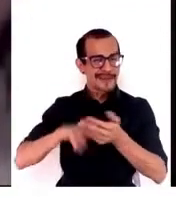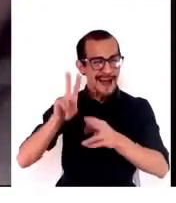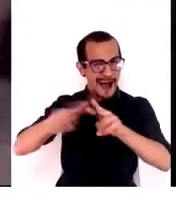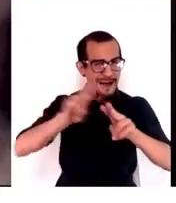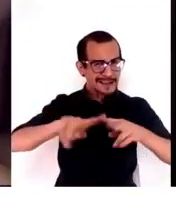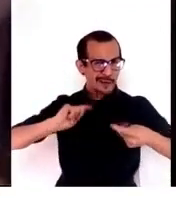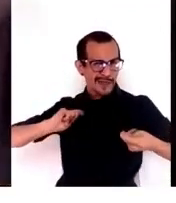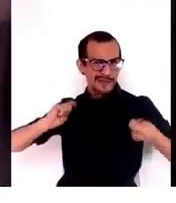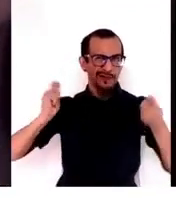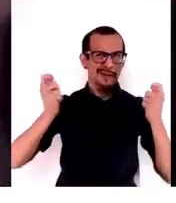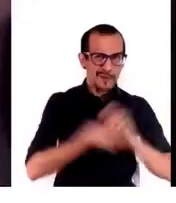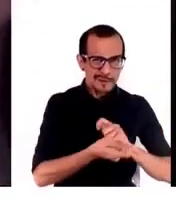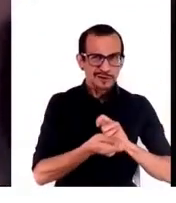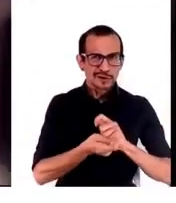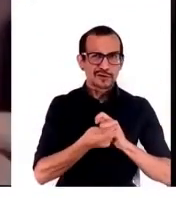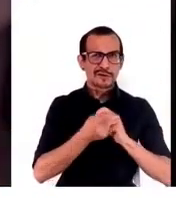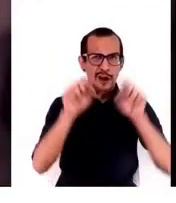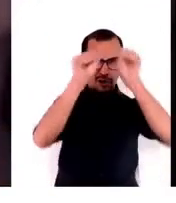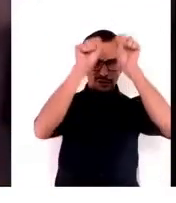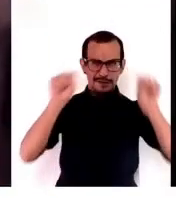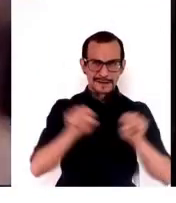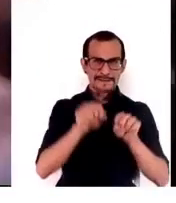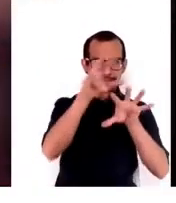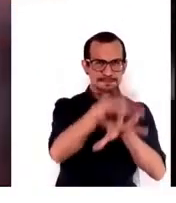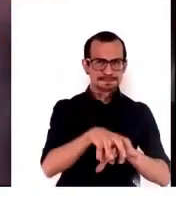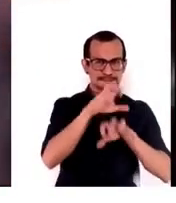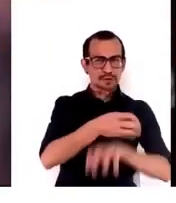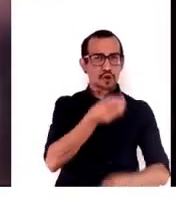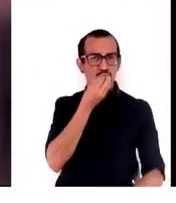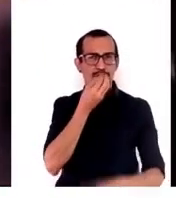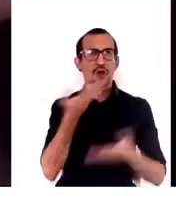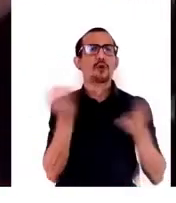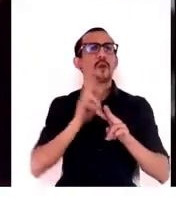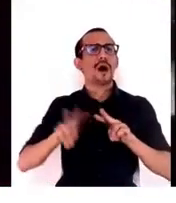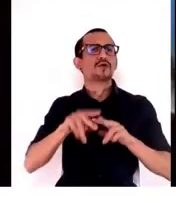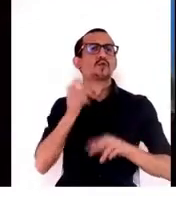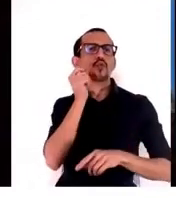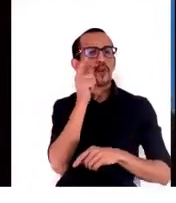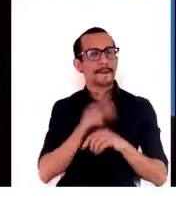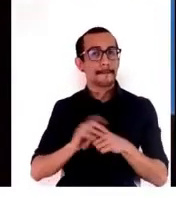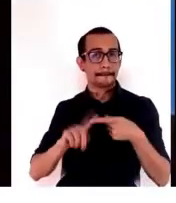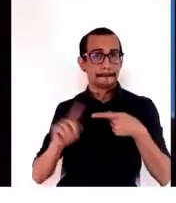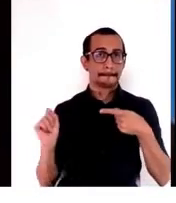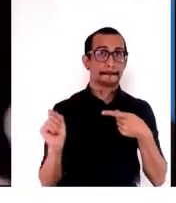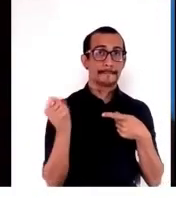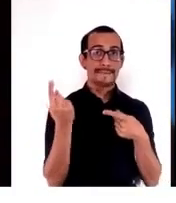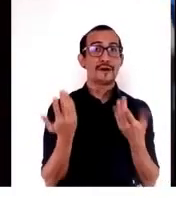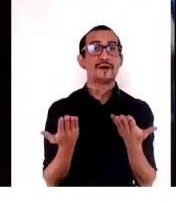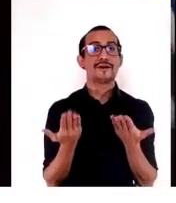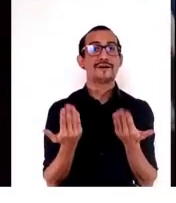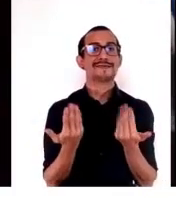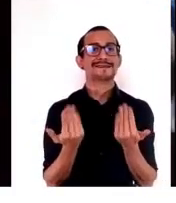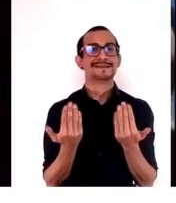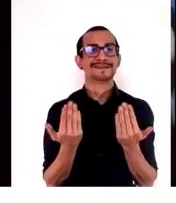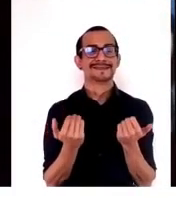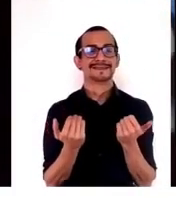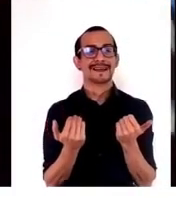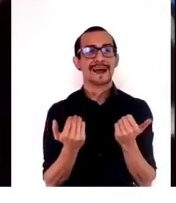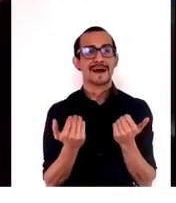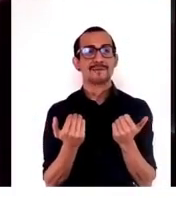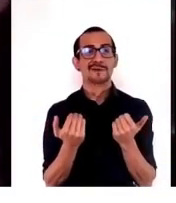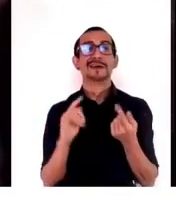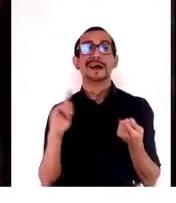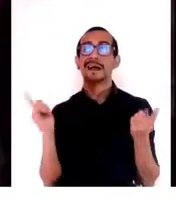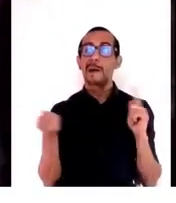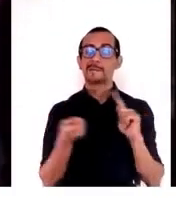transformación de los sistemas alimentarios? Primero, necesitamos escalar la resiliencia climática